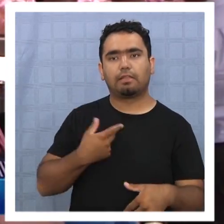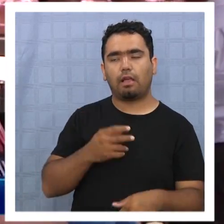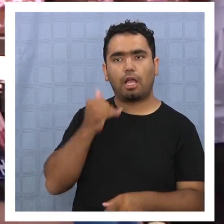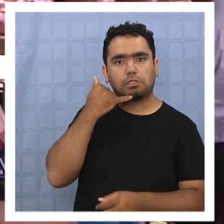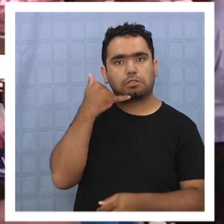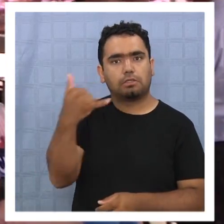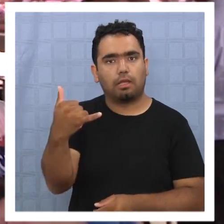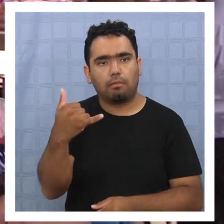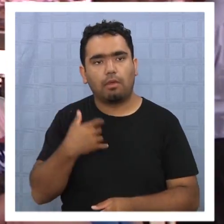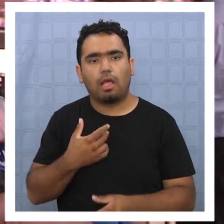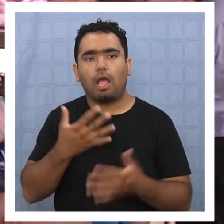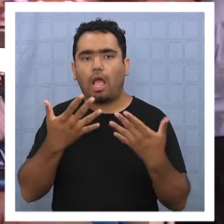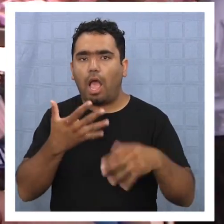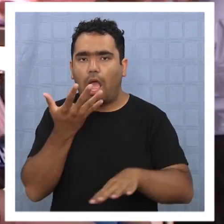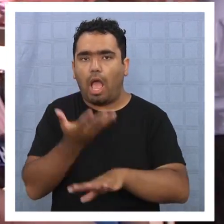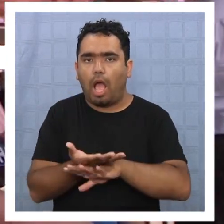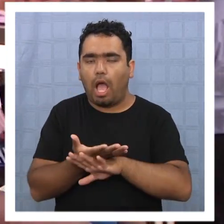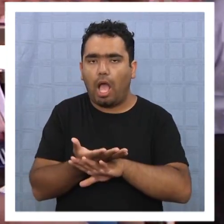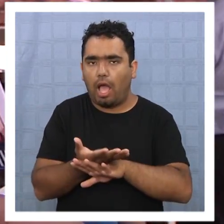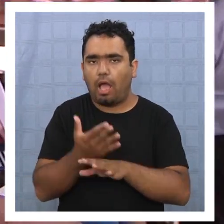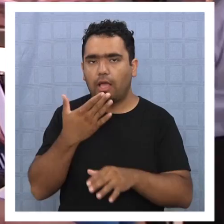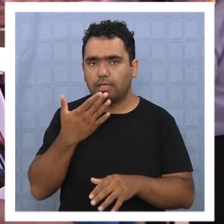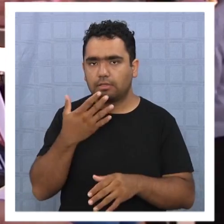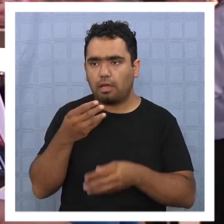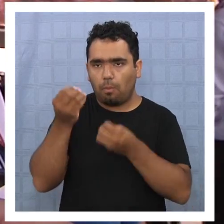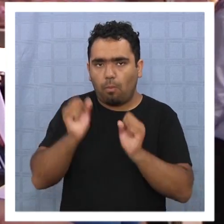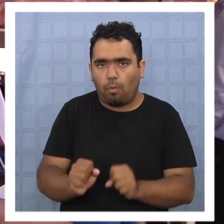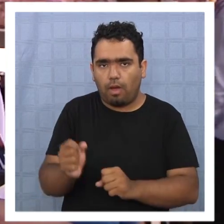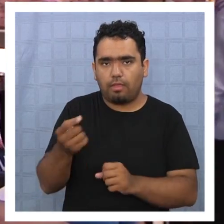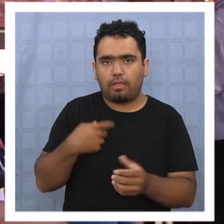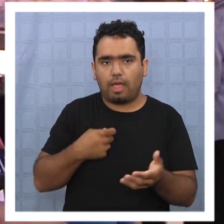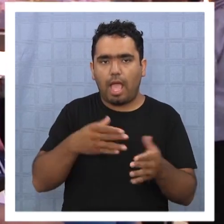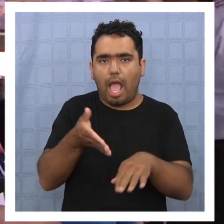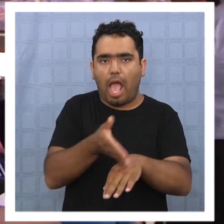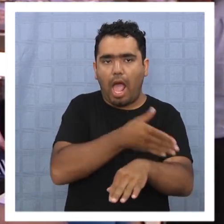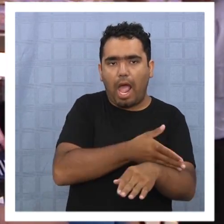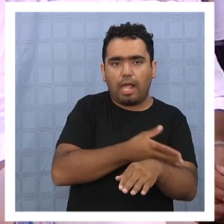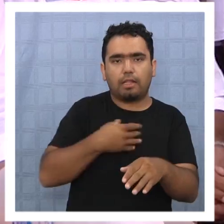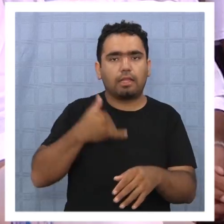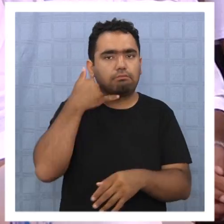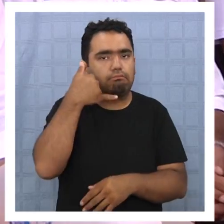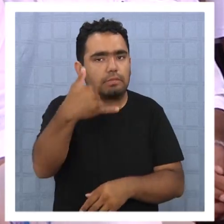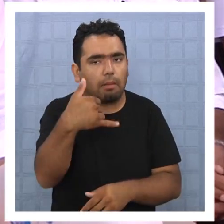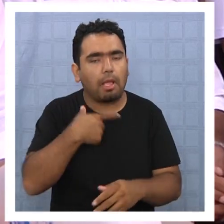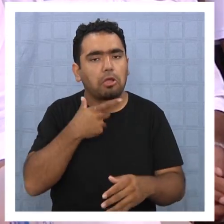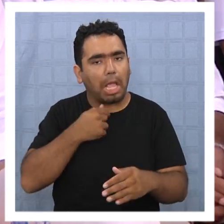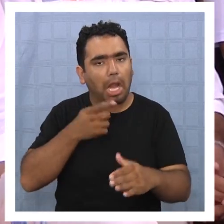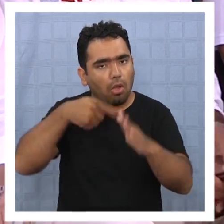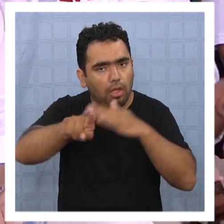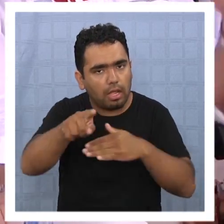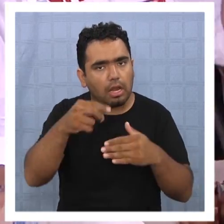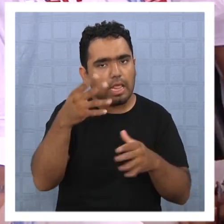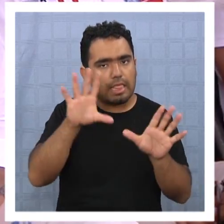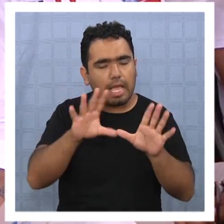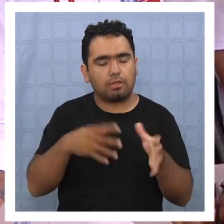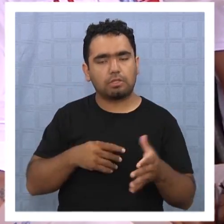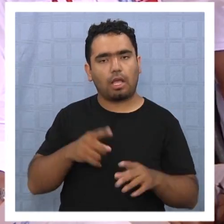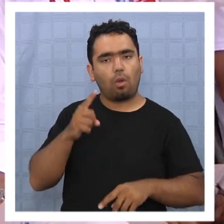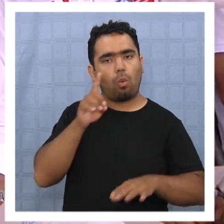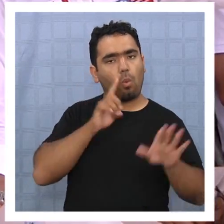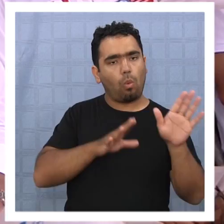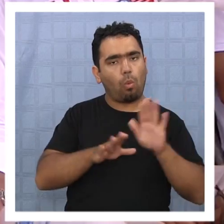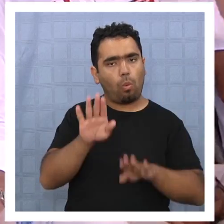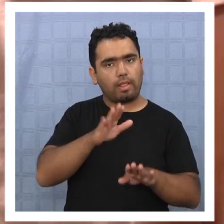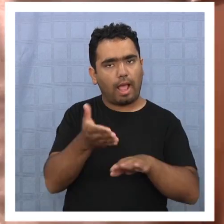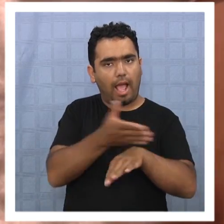llamado ya para decir que tienen reservas con respecto al evento en sí del Dakar, considerando que es una fecha activa donde de por sí